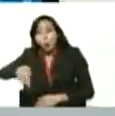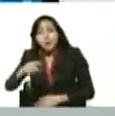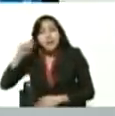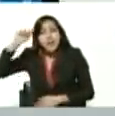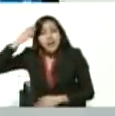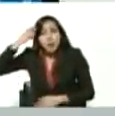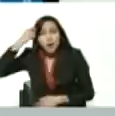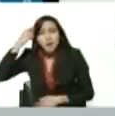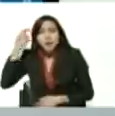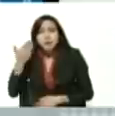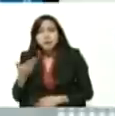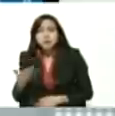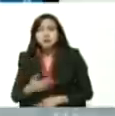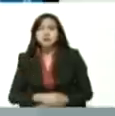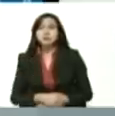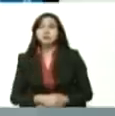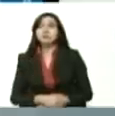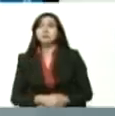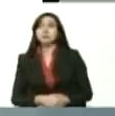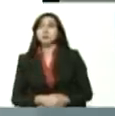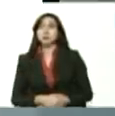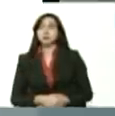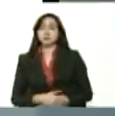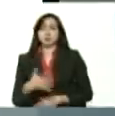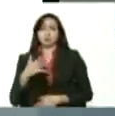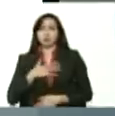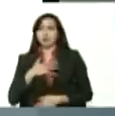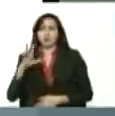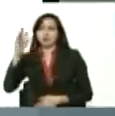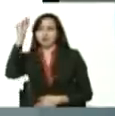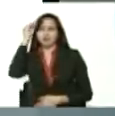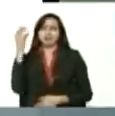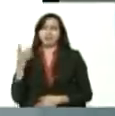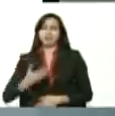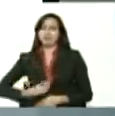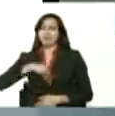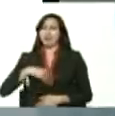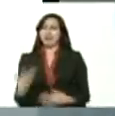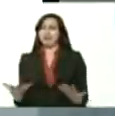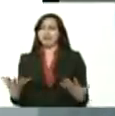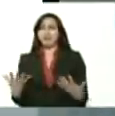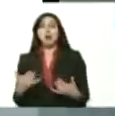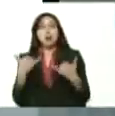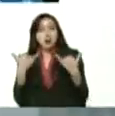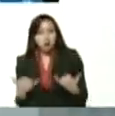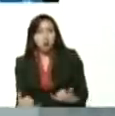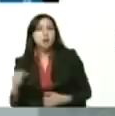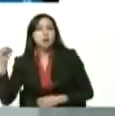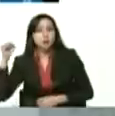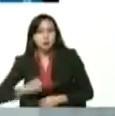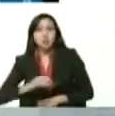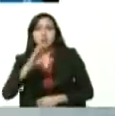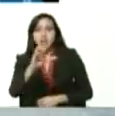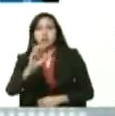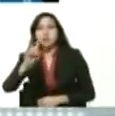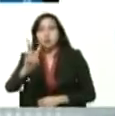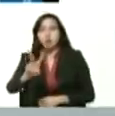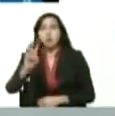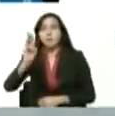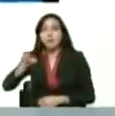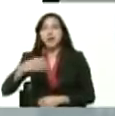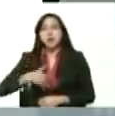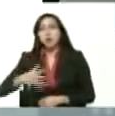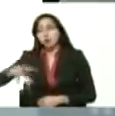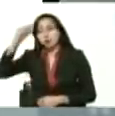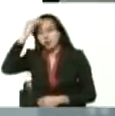el R2P, yo nunca entendí que era eso, R2P, ahora sí entiendo que es el C2P, y el C2P ha